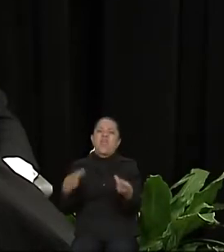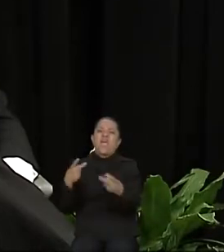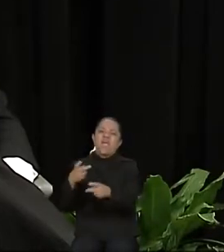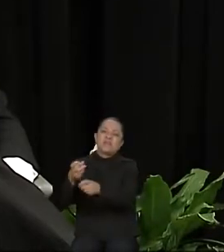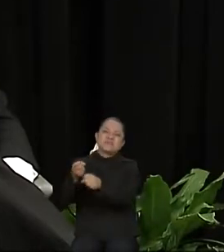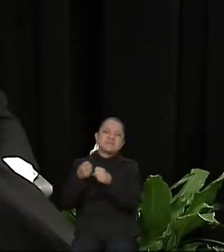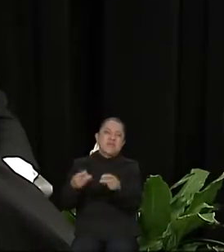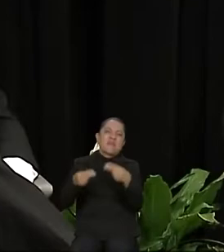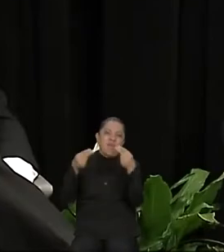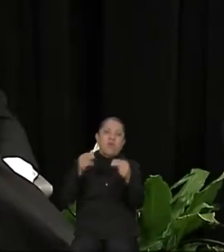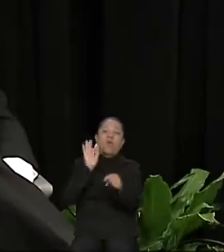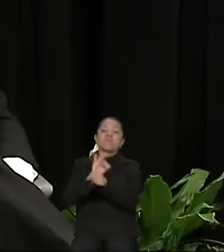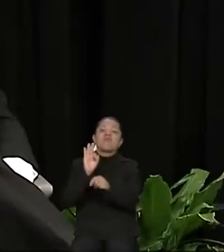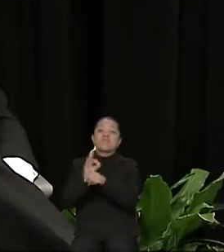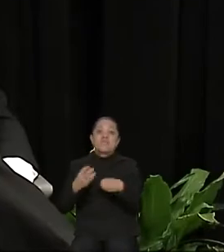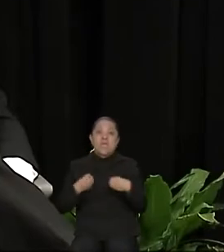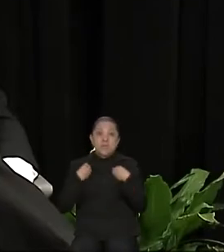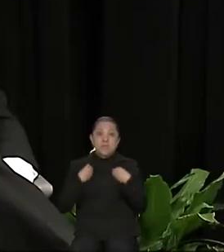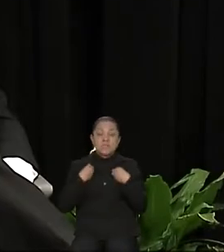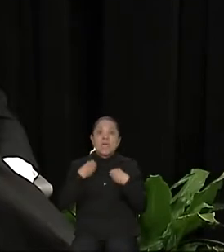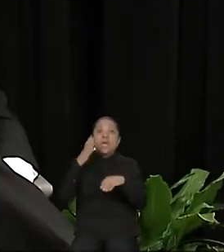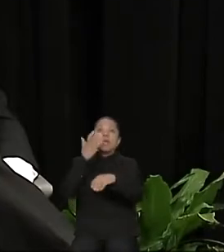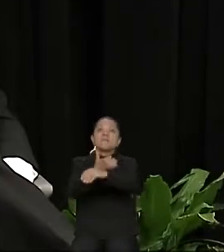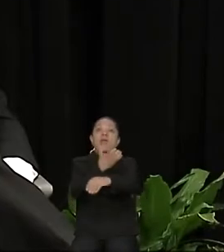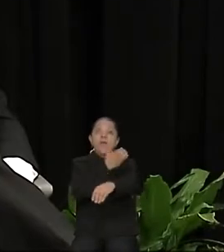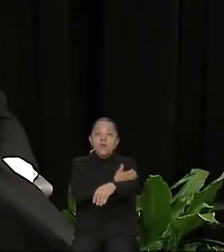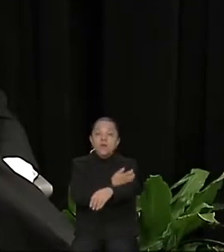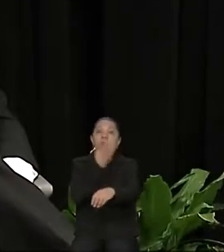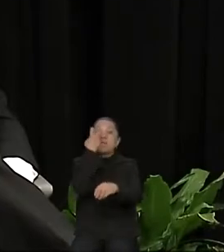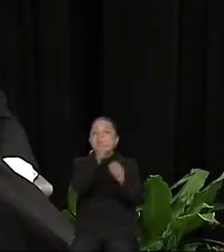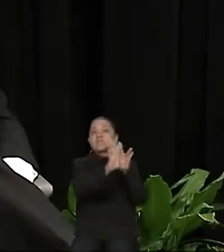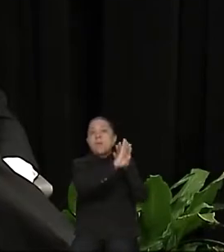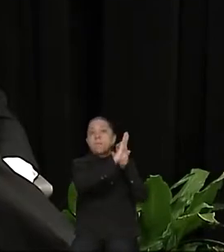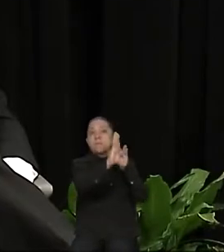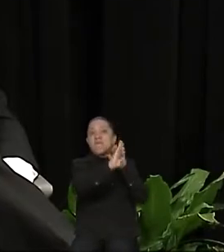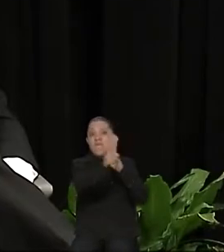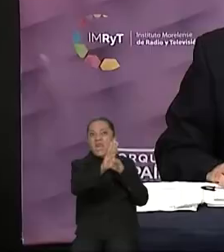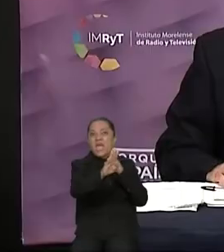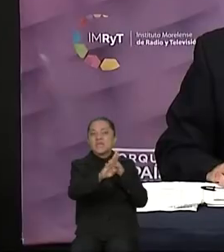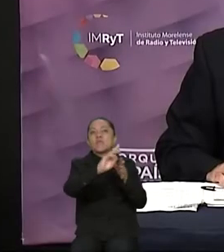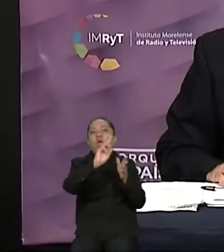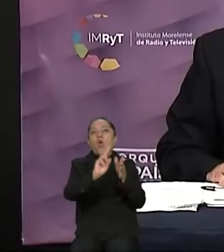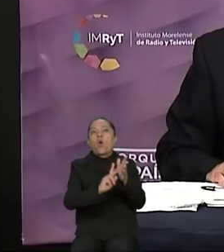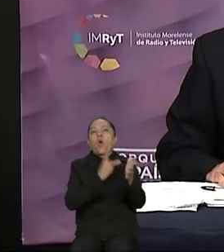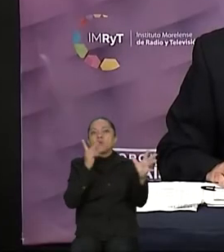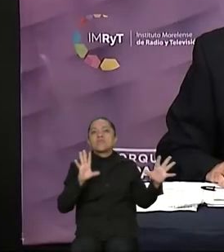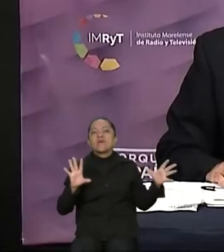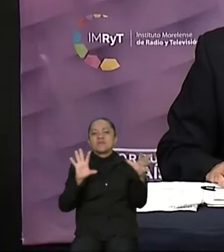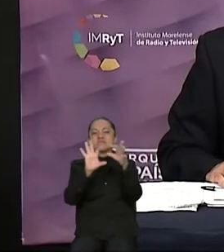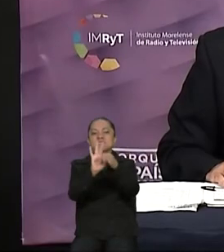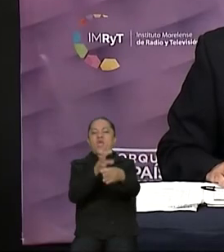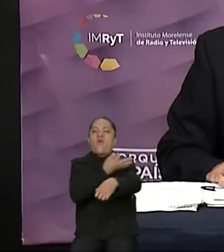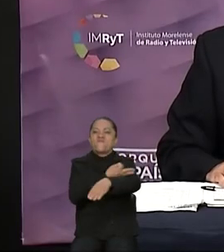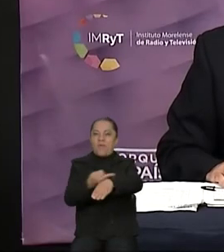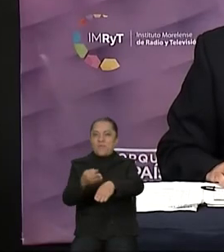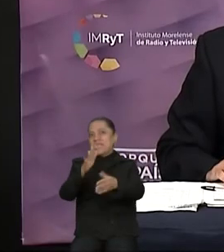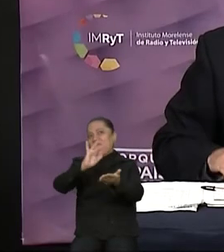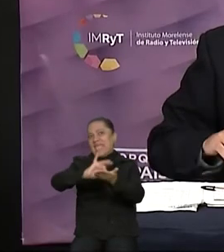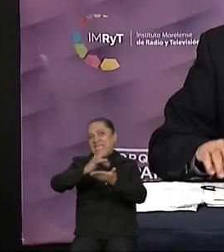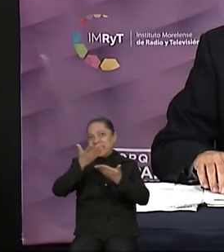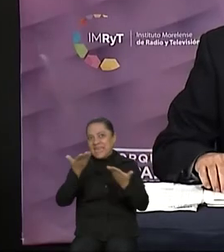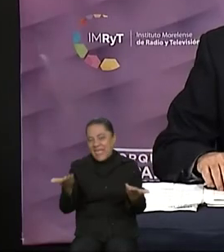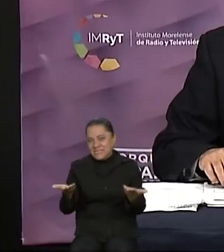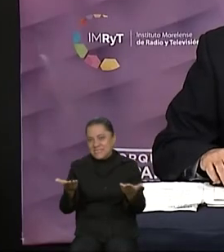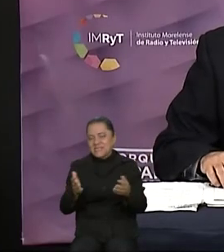para acompañar a aquellos migrantes que se están reunificando con sus familias. Gracias. Muy bien, ahora